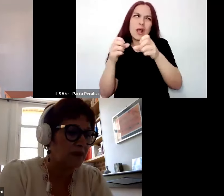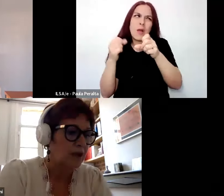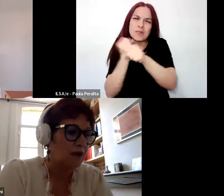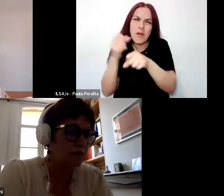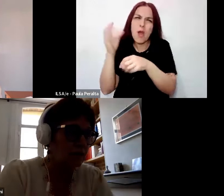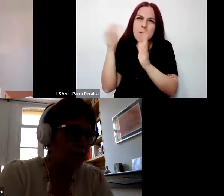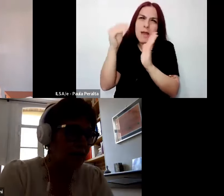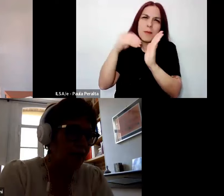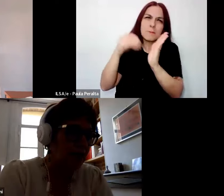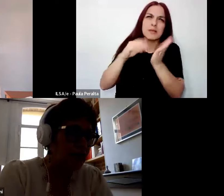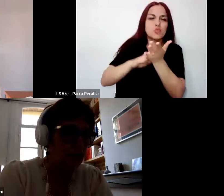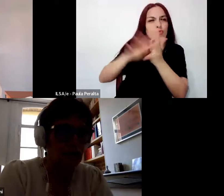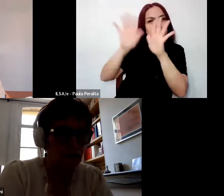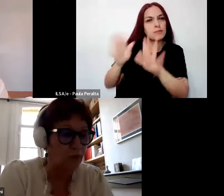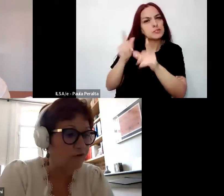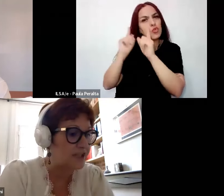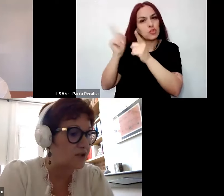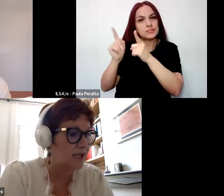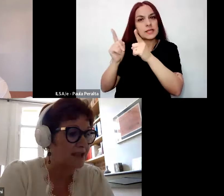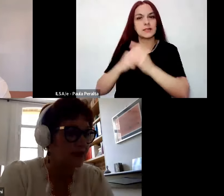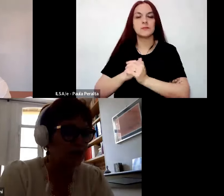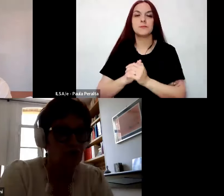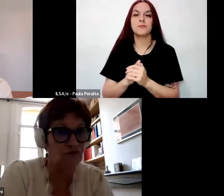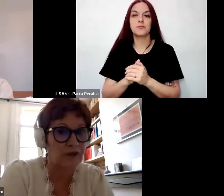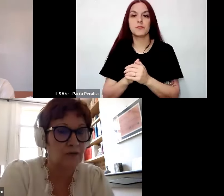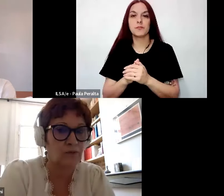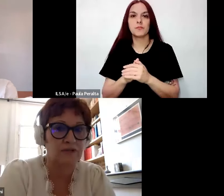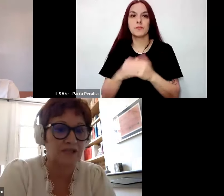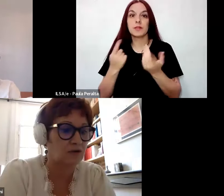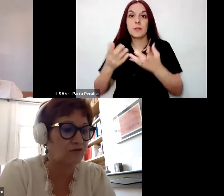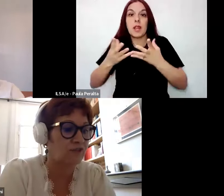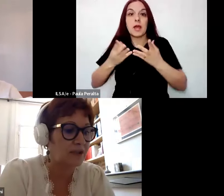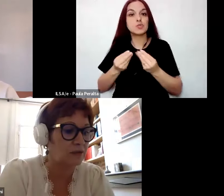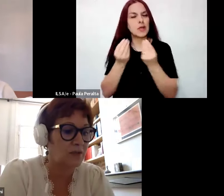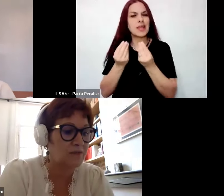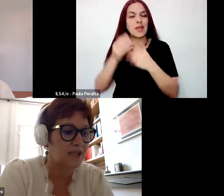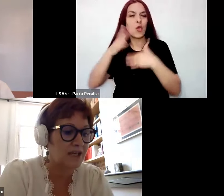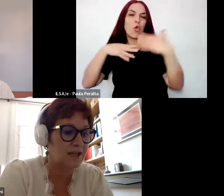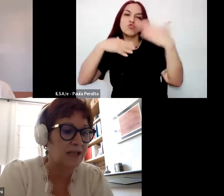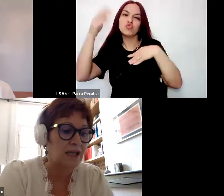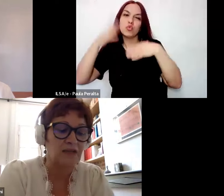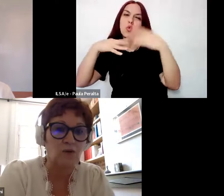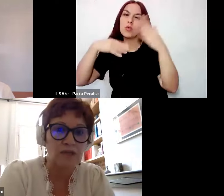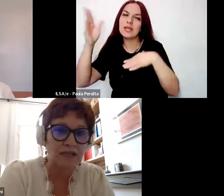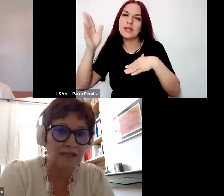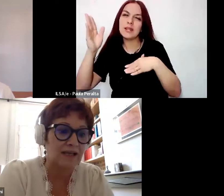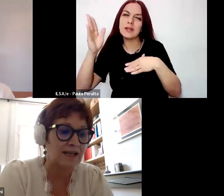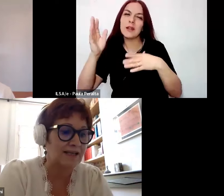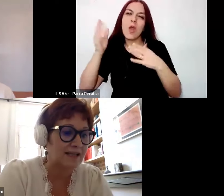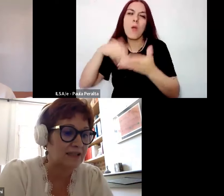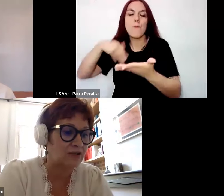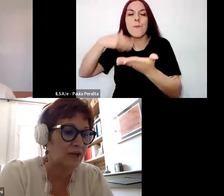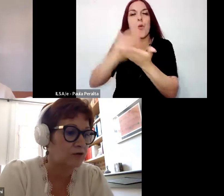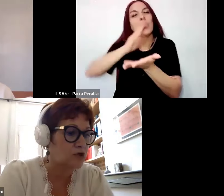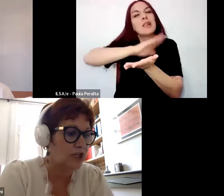formación de los docentes y permitió construir una propuesta